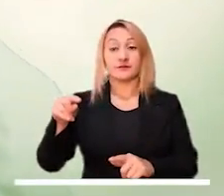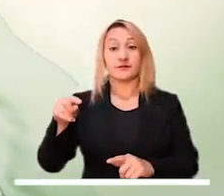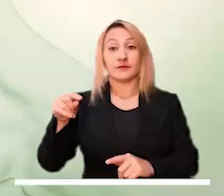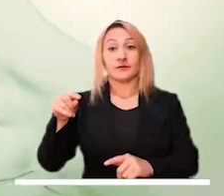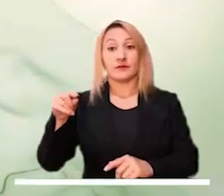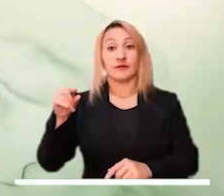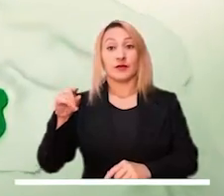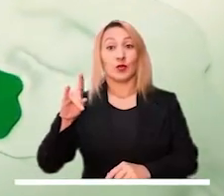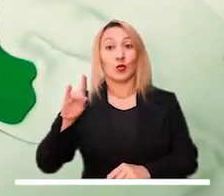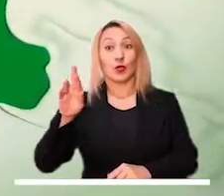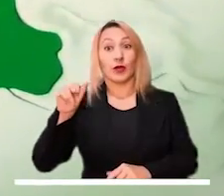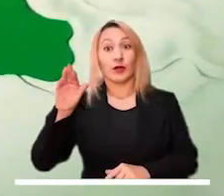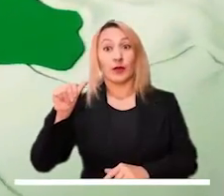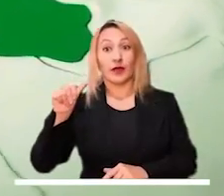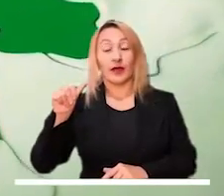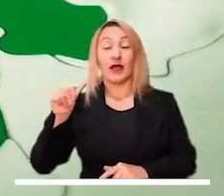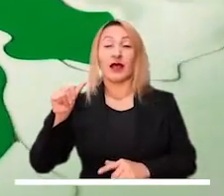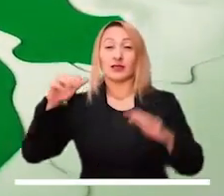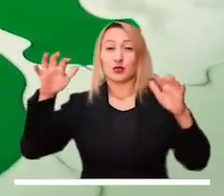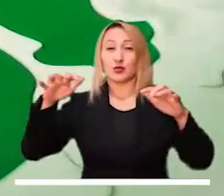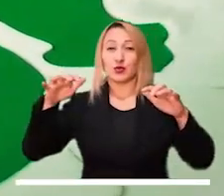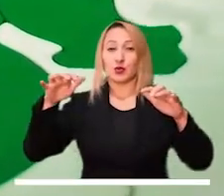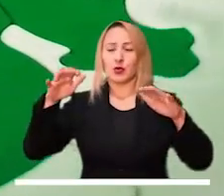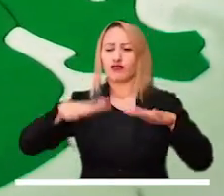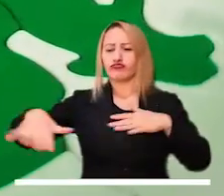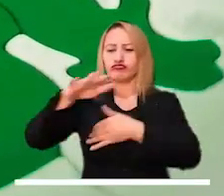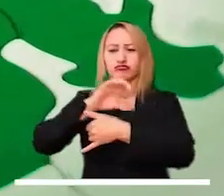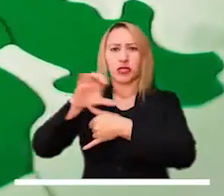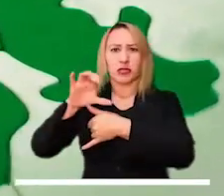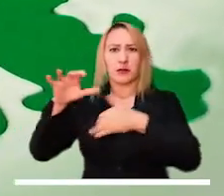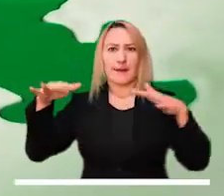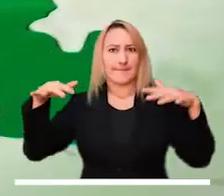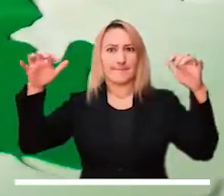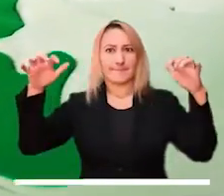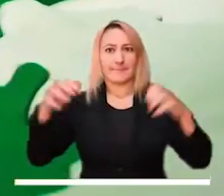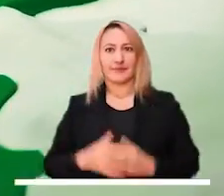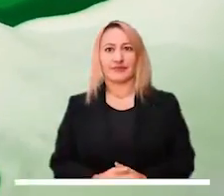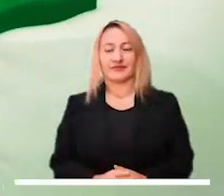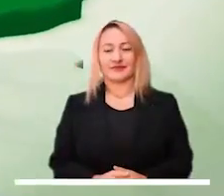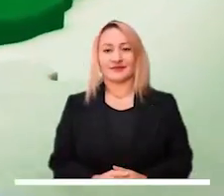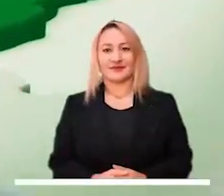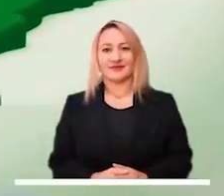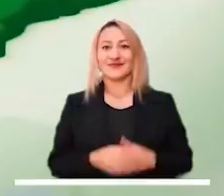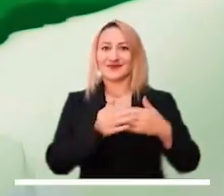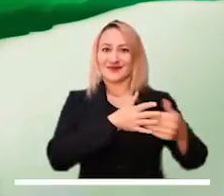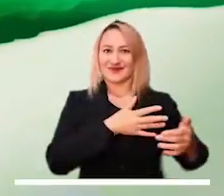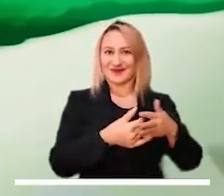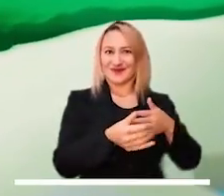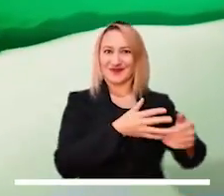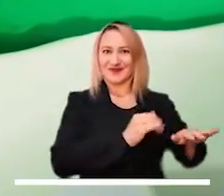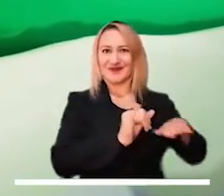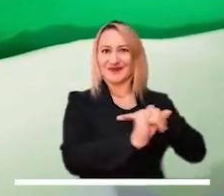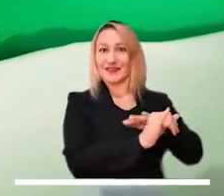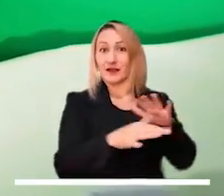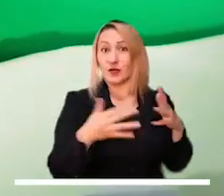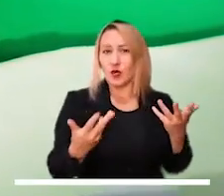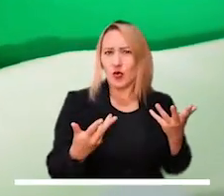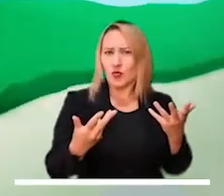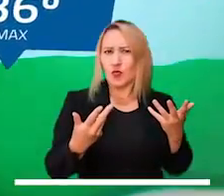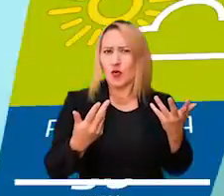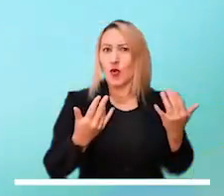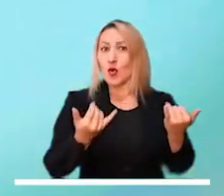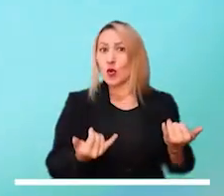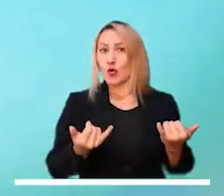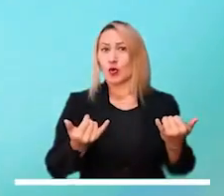Urabá antioqueño podrían activarse algunas lloviznas, en el resto del Caribe se espera tiempo seco predominante. El archipiélago